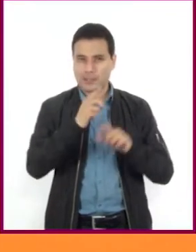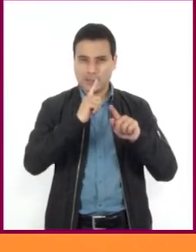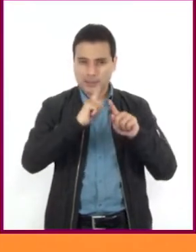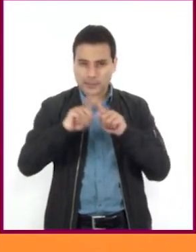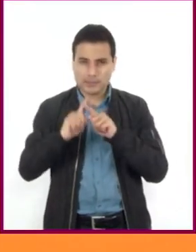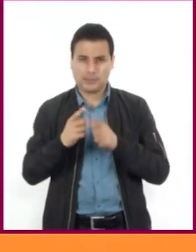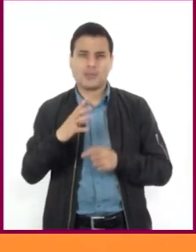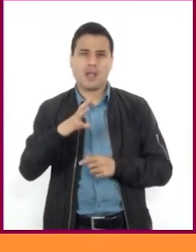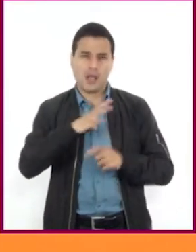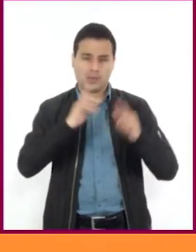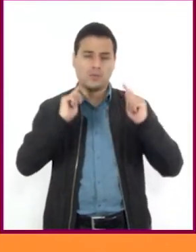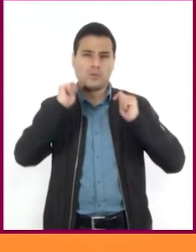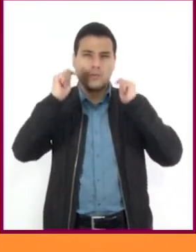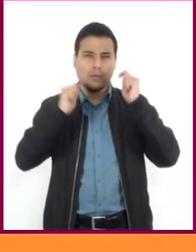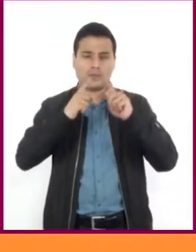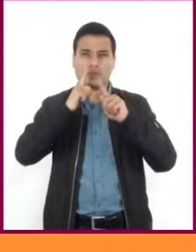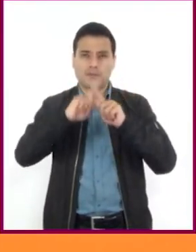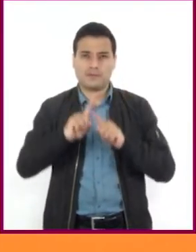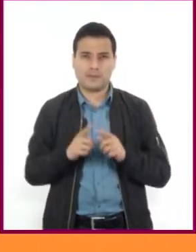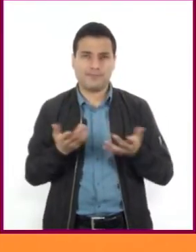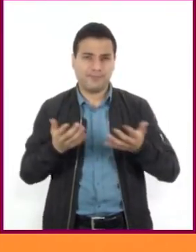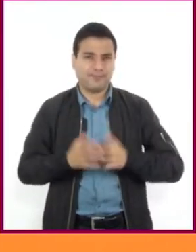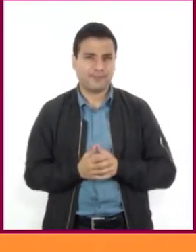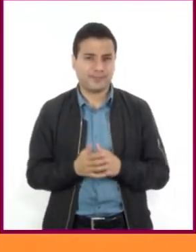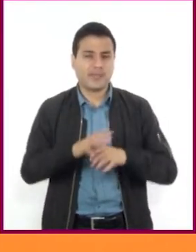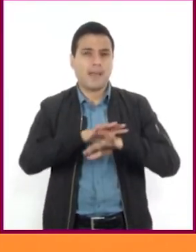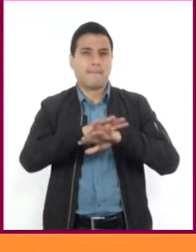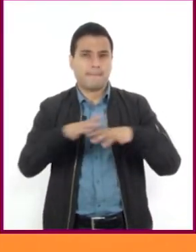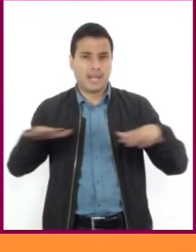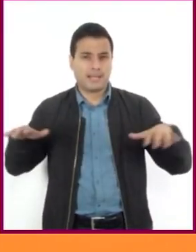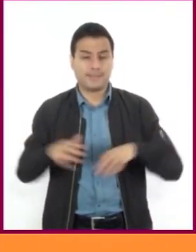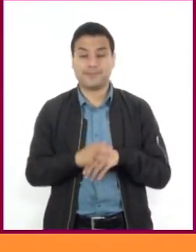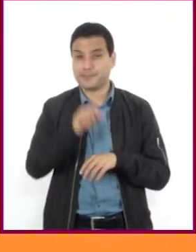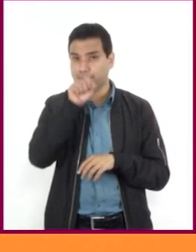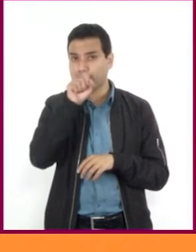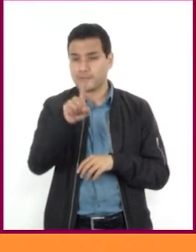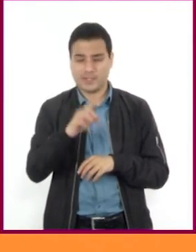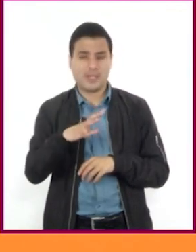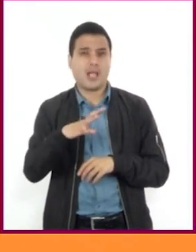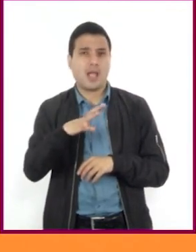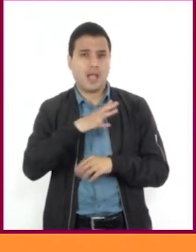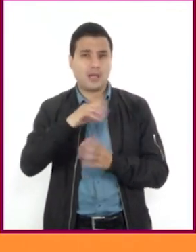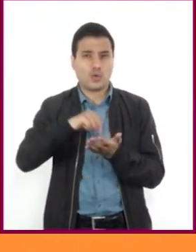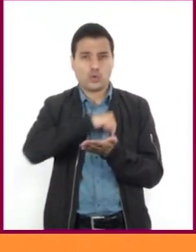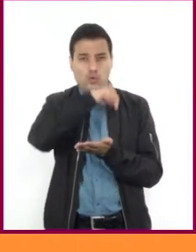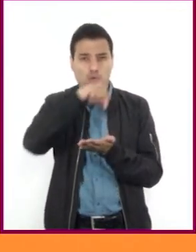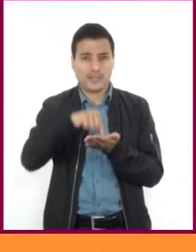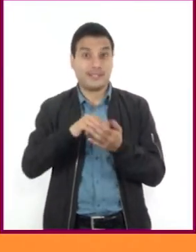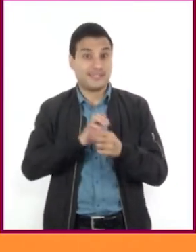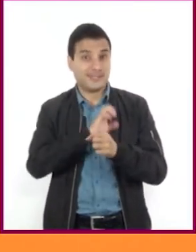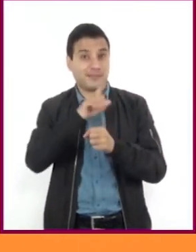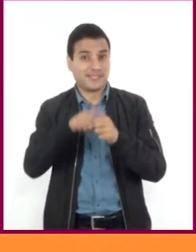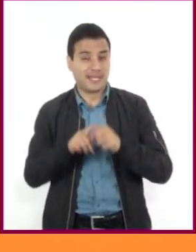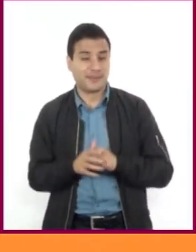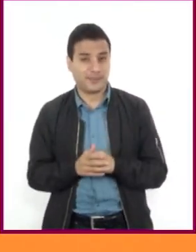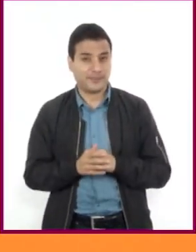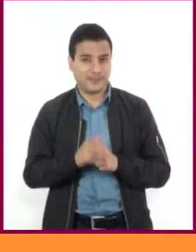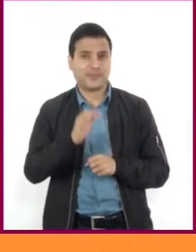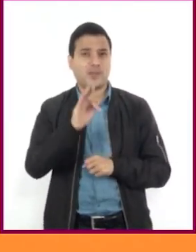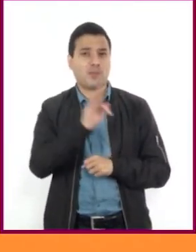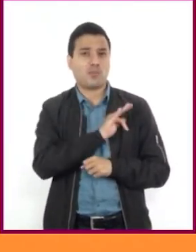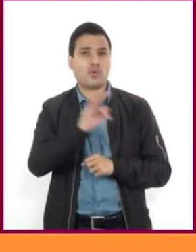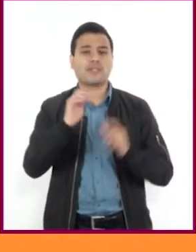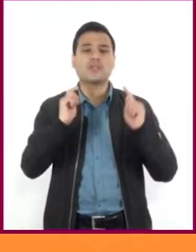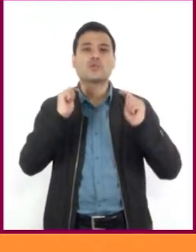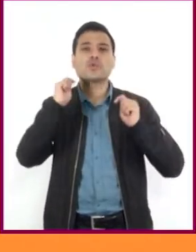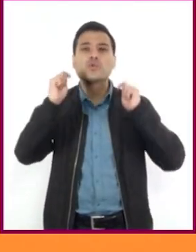típicas del turismo de sol y playa. Pero también tienen algunos lugares especiales en los que se desarrolla el turismo